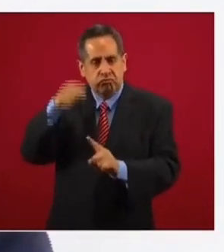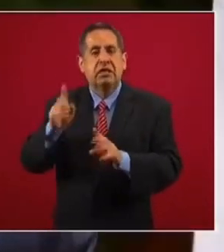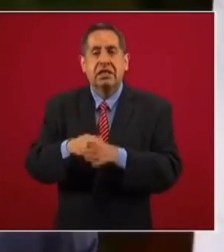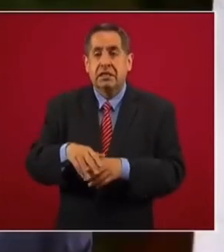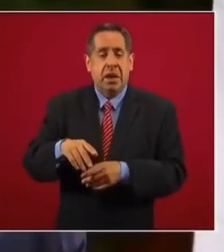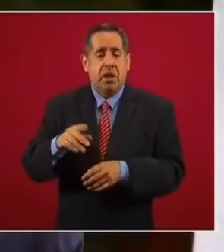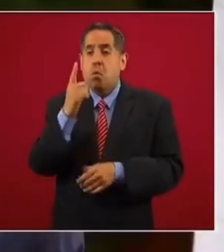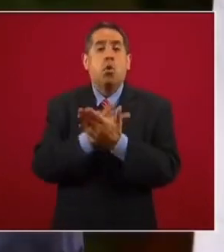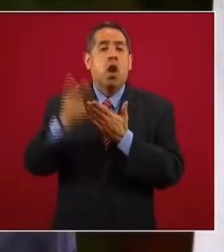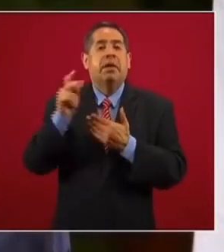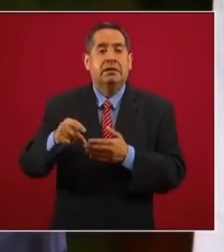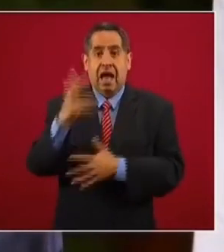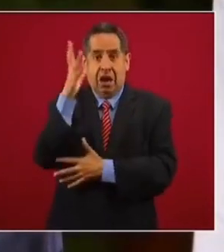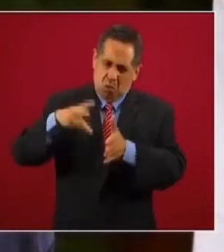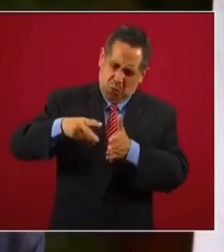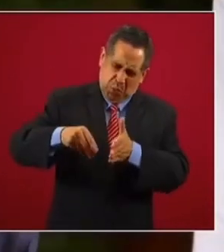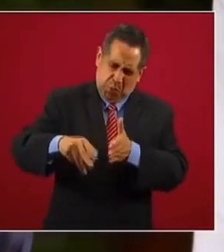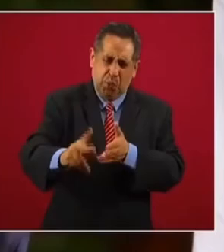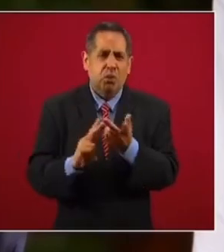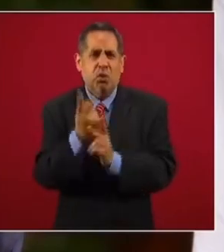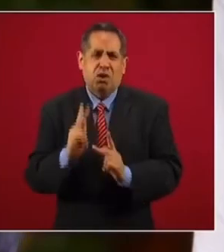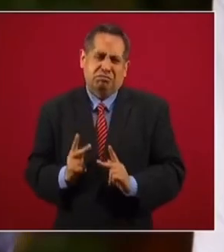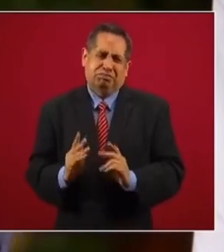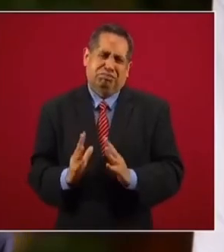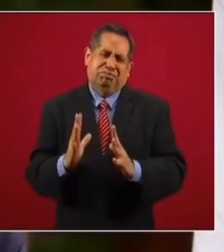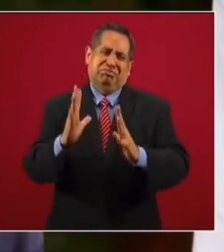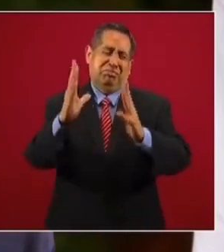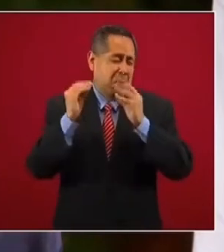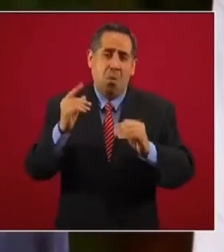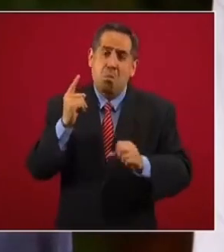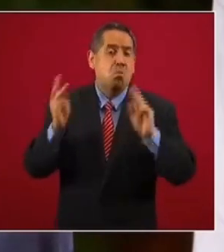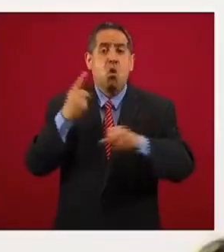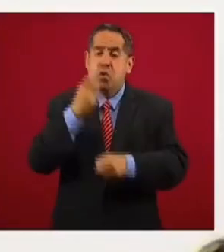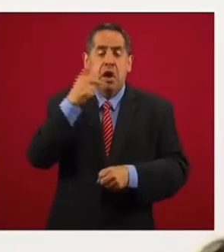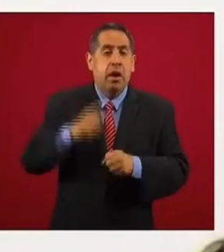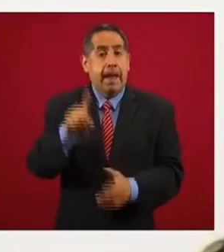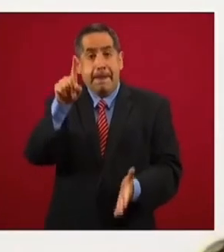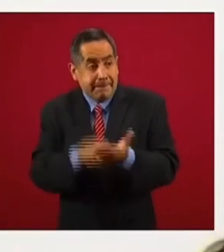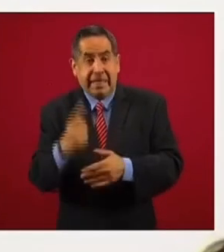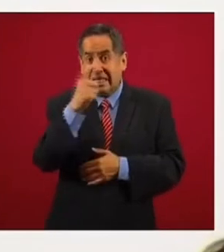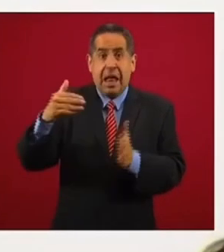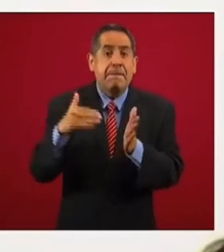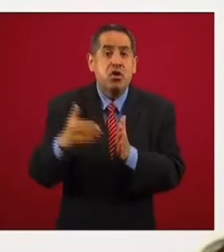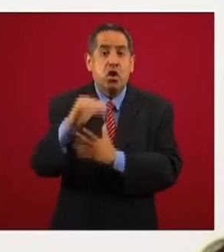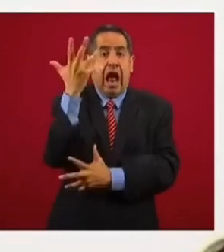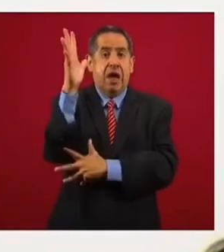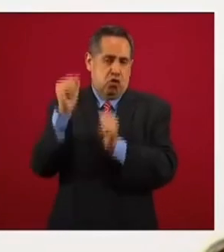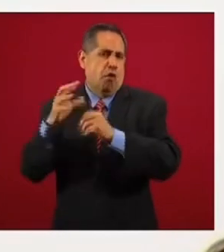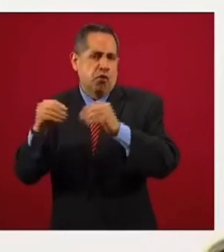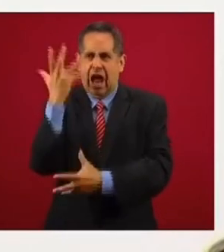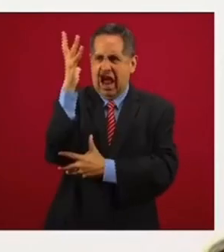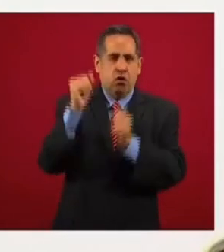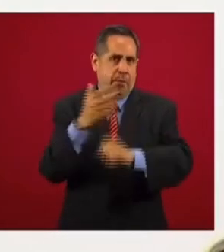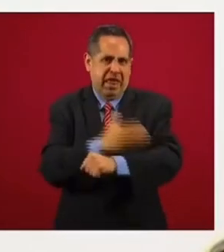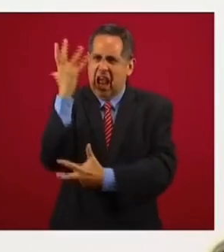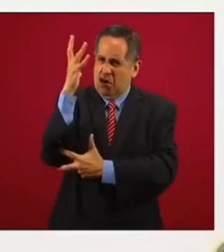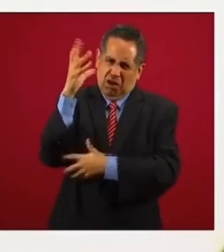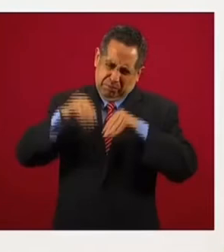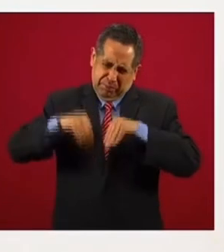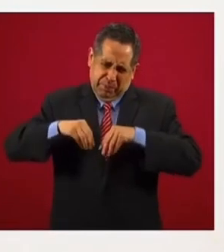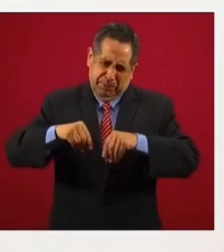más importante del mundo, separando 1.100 millones de árboles frutales y maderables.